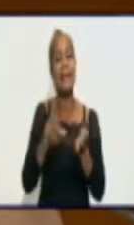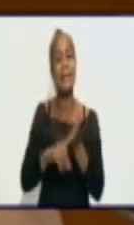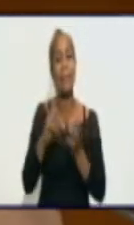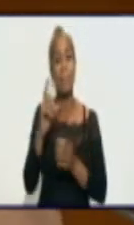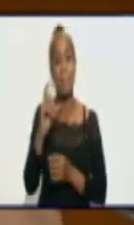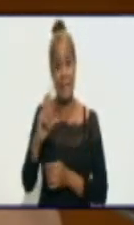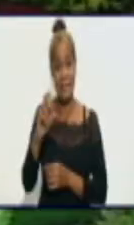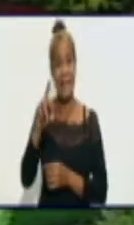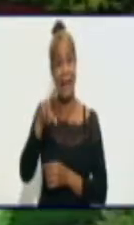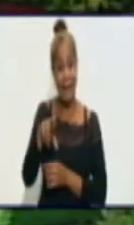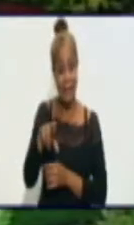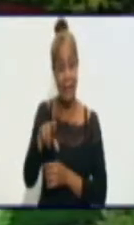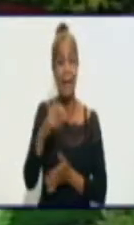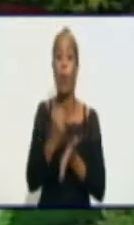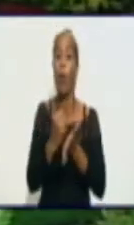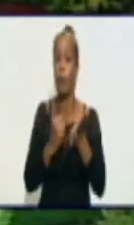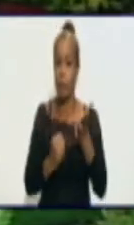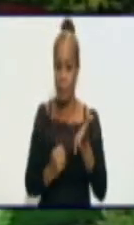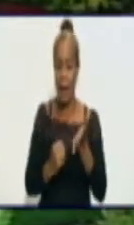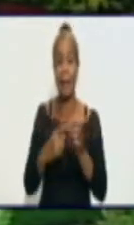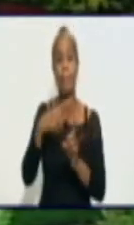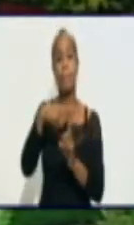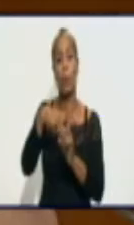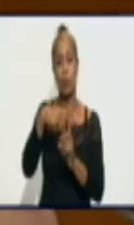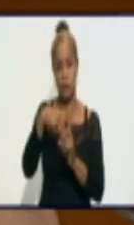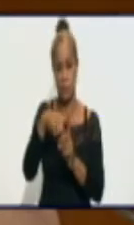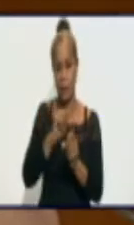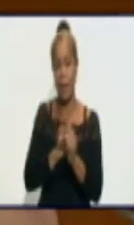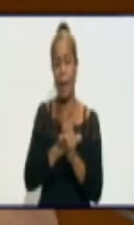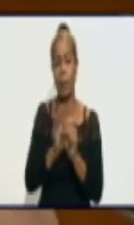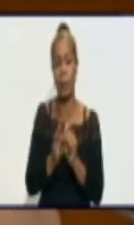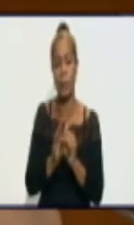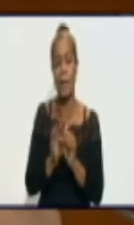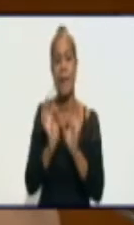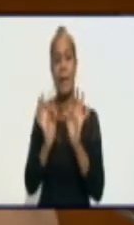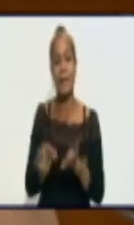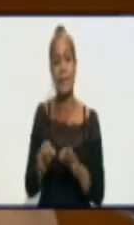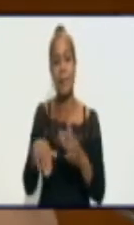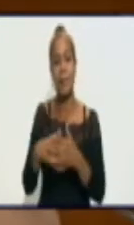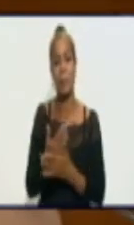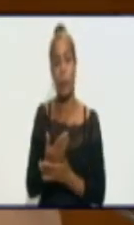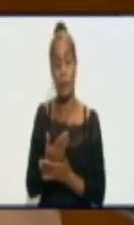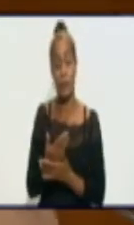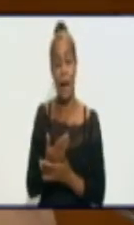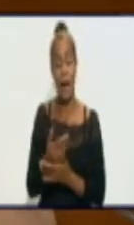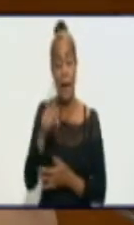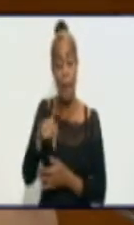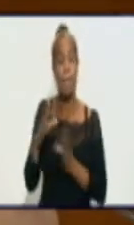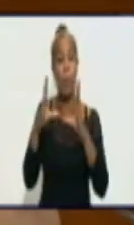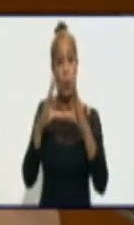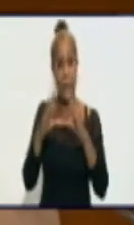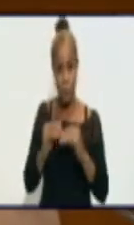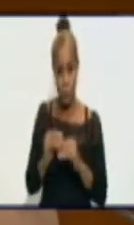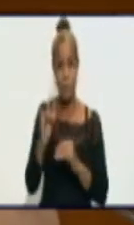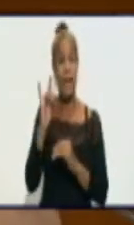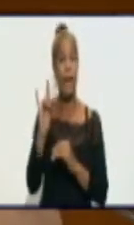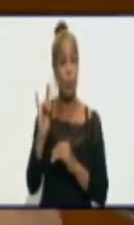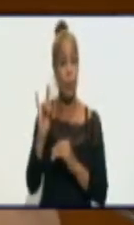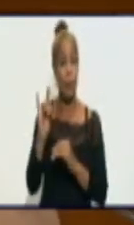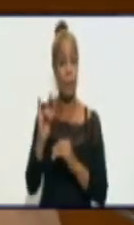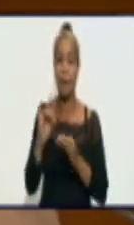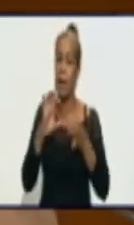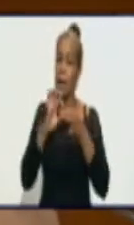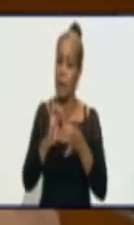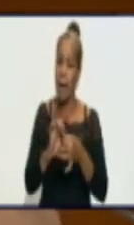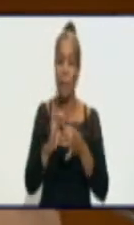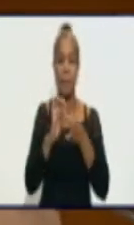PCR se confirma, llega el resultado del 31 en la mañana. Ese mismo día, en horas de la noche, la paciente comienza a agravar los síntomas, comienza